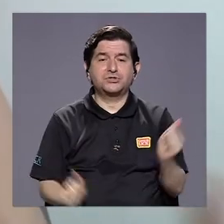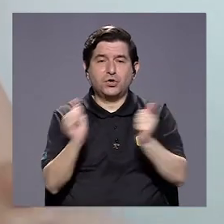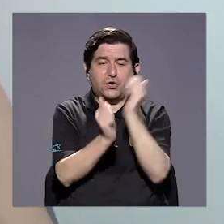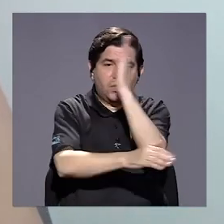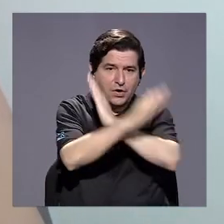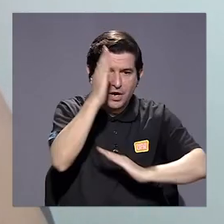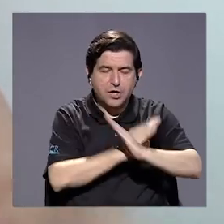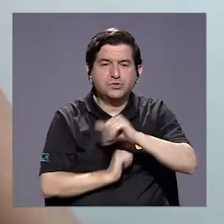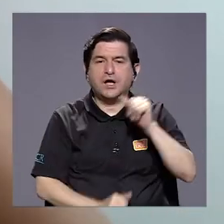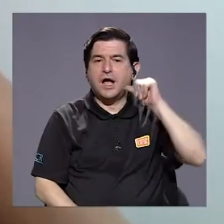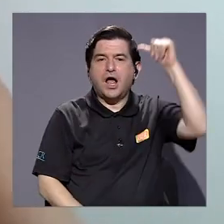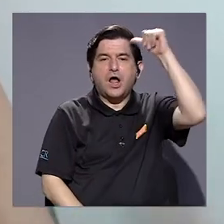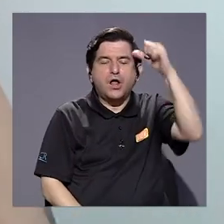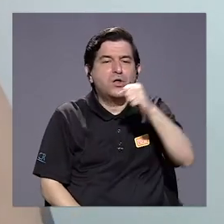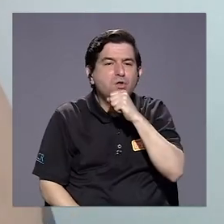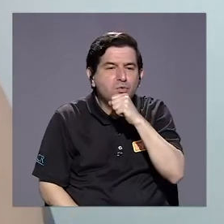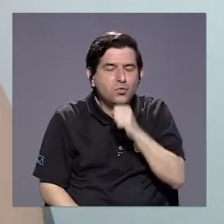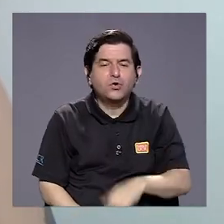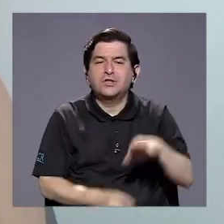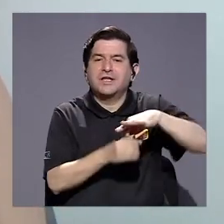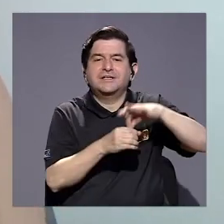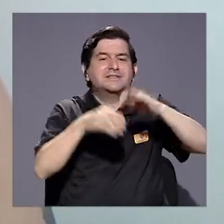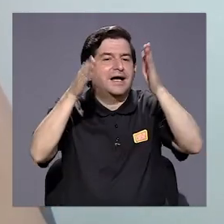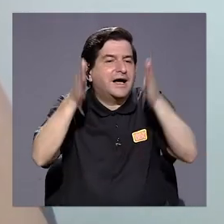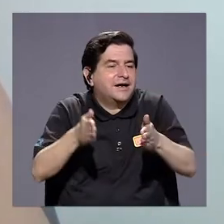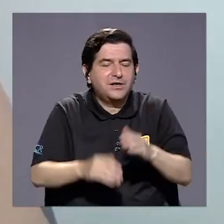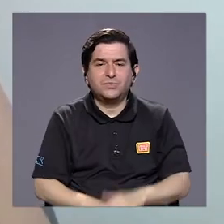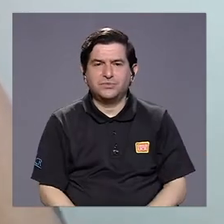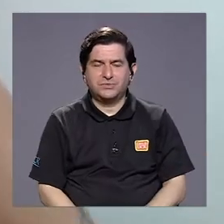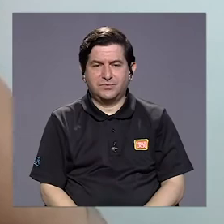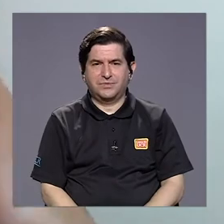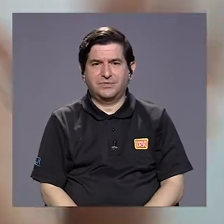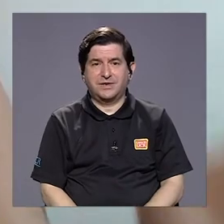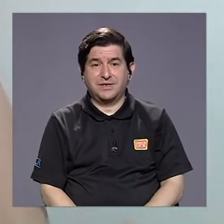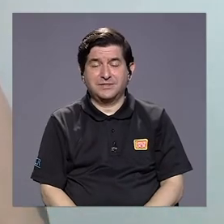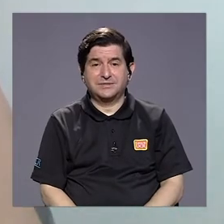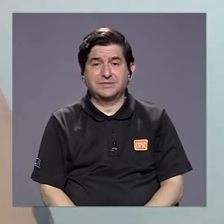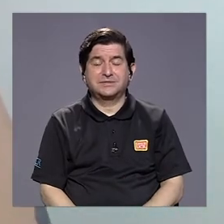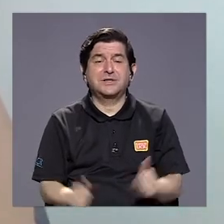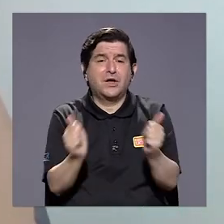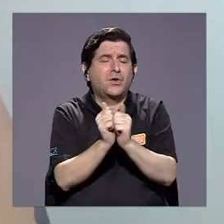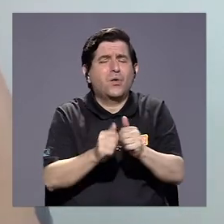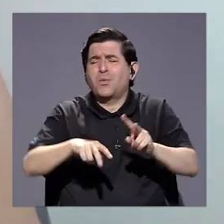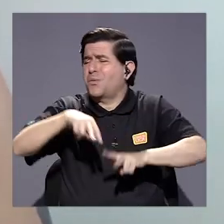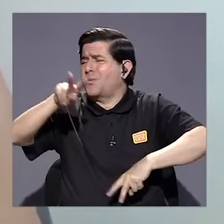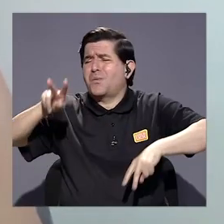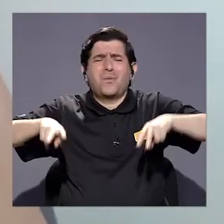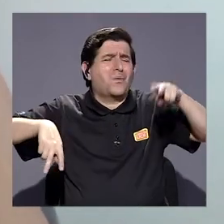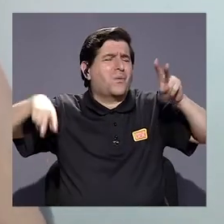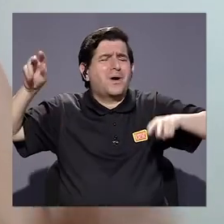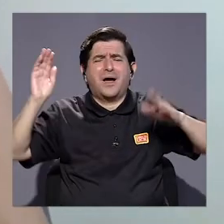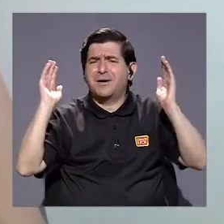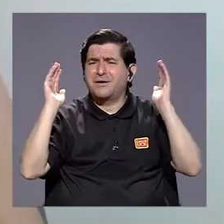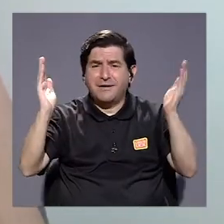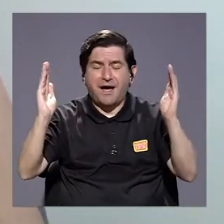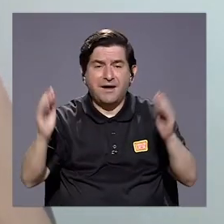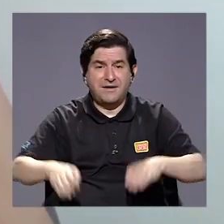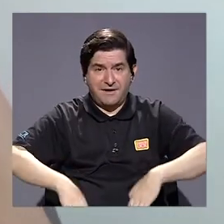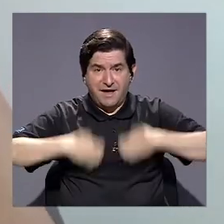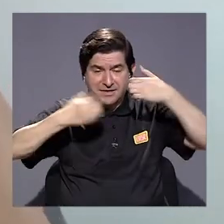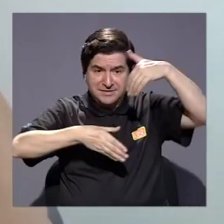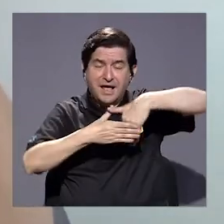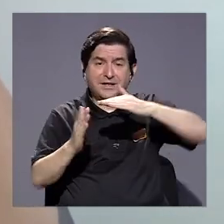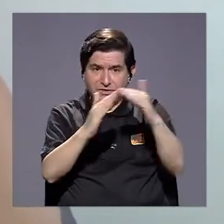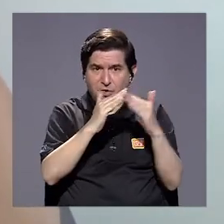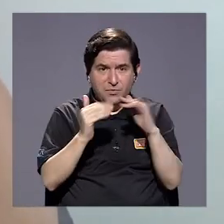personas adultas mayores, personas agricultoras, personas... Es decir, toda la variedad que existe en el país existe en